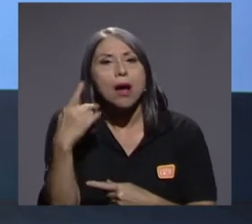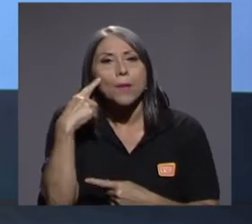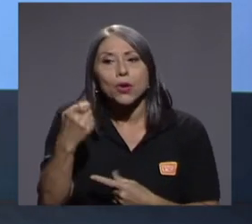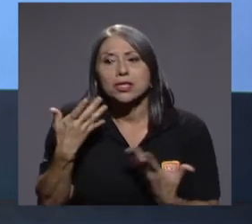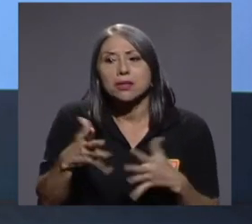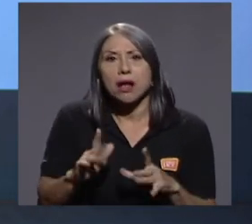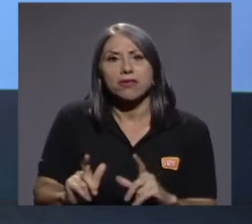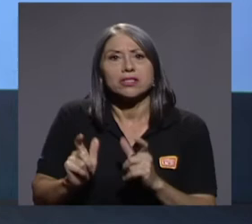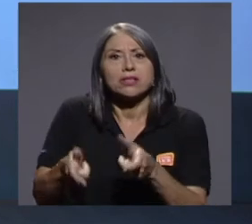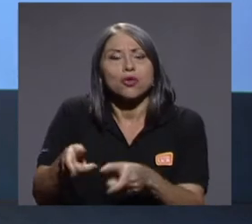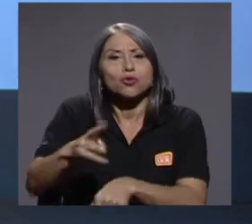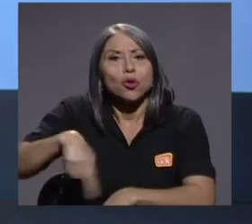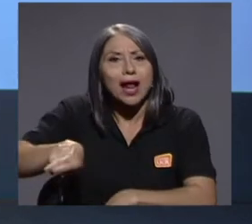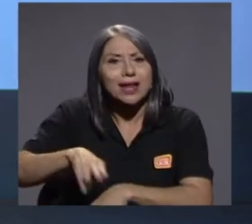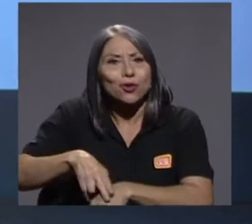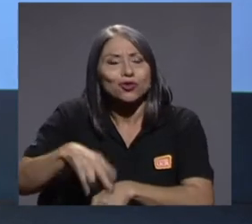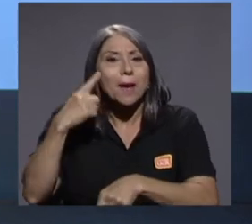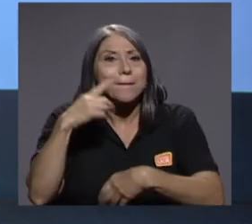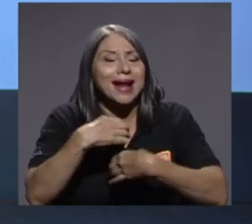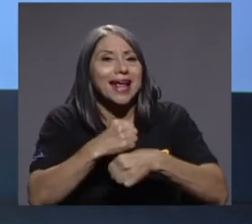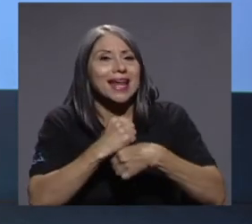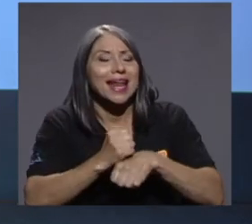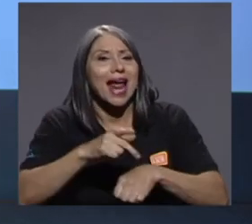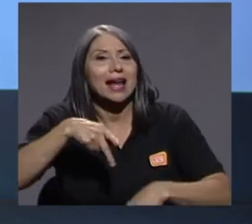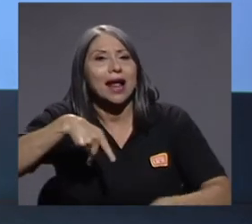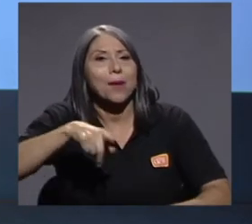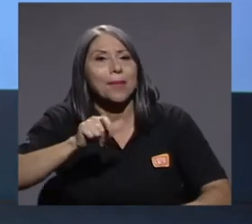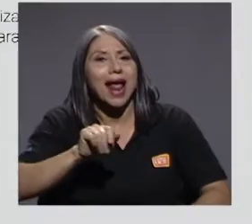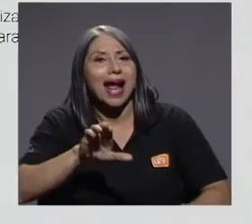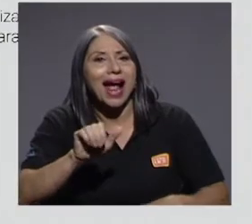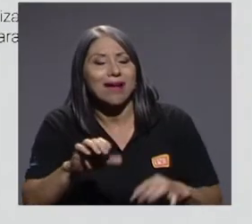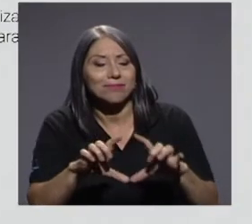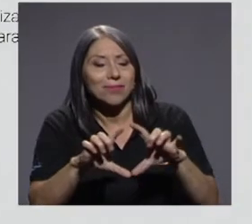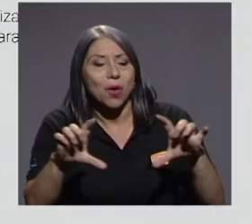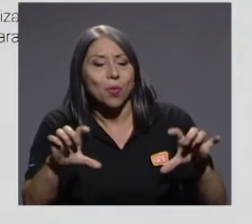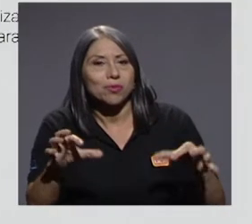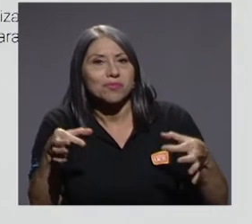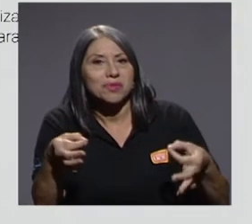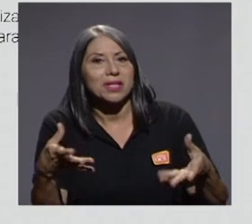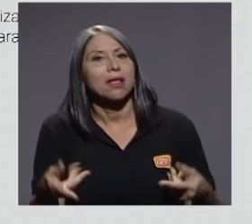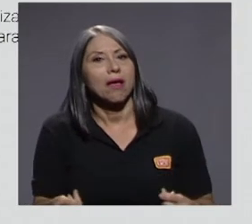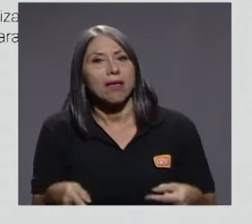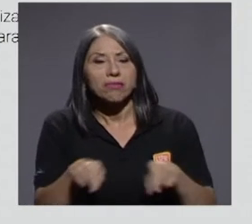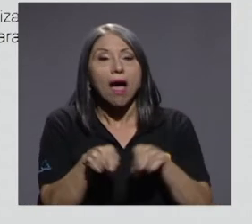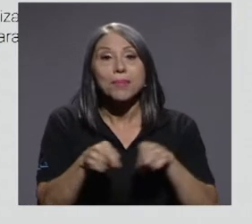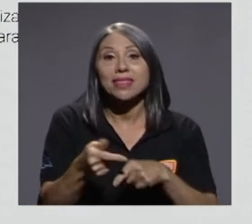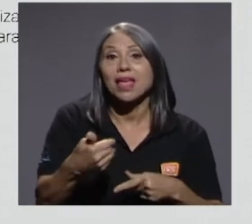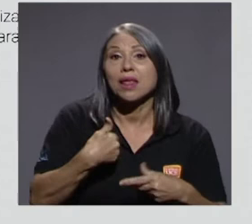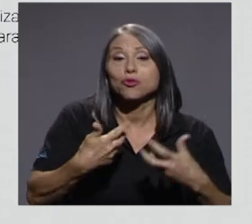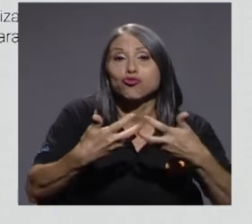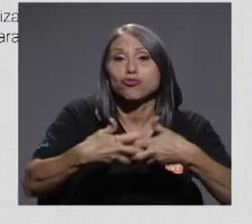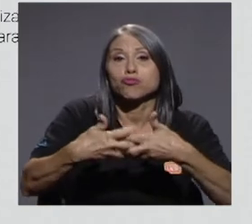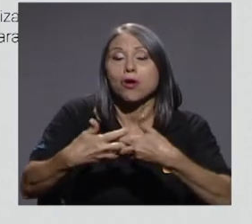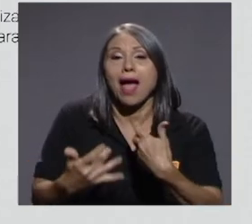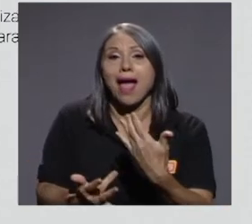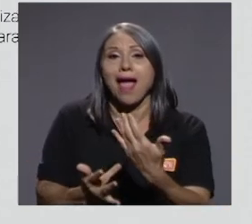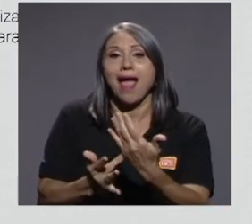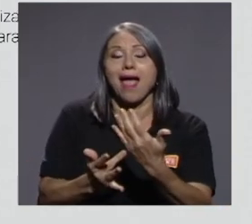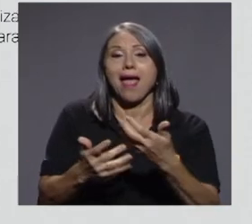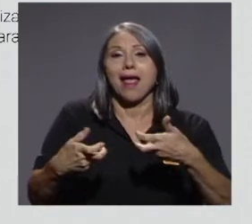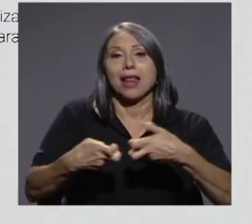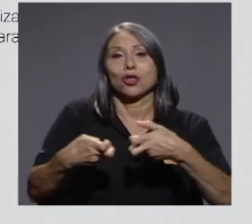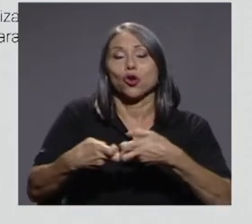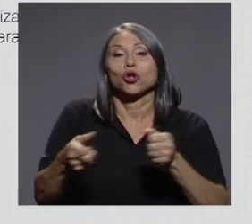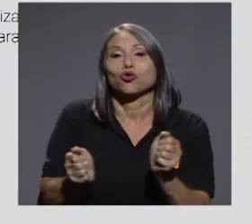orgánicos incluso para generar una placa. También tenemos dispositivos electrónicos a partir de estos